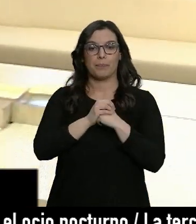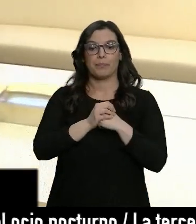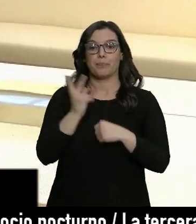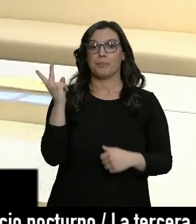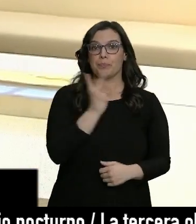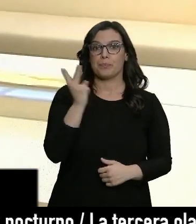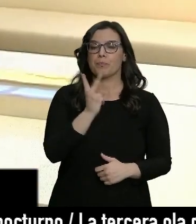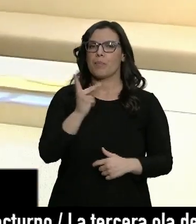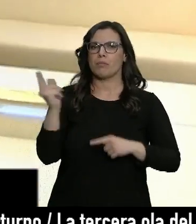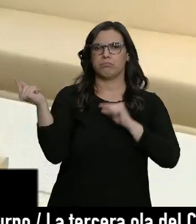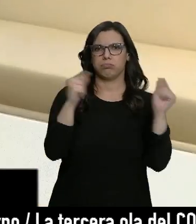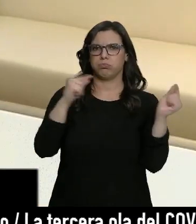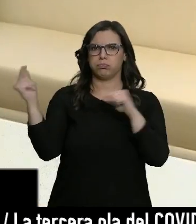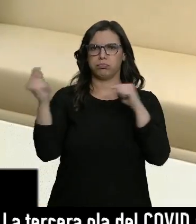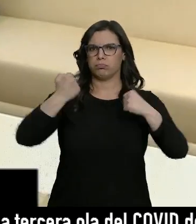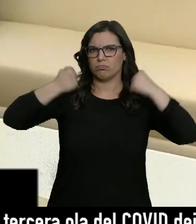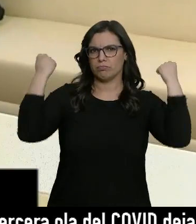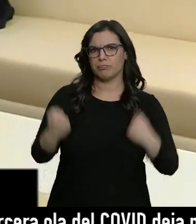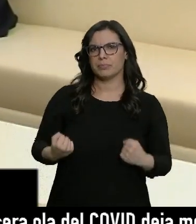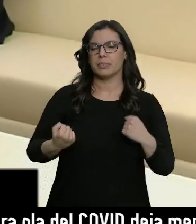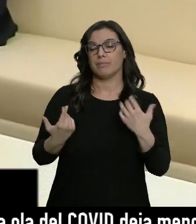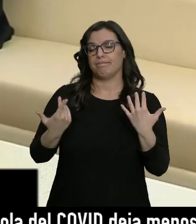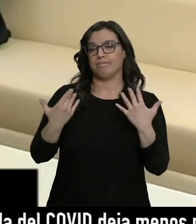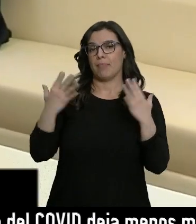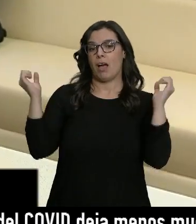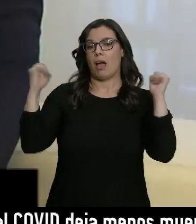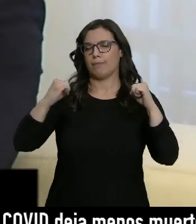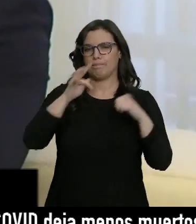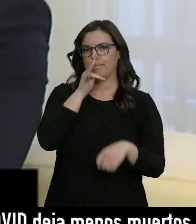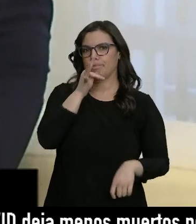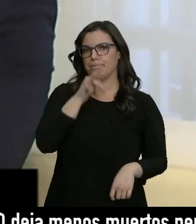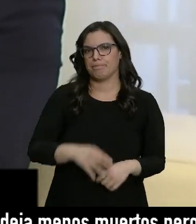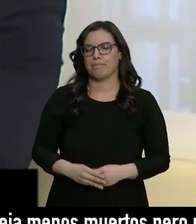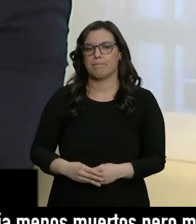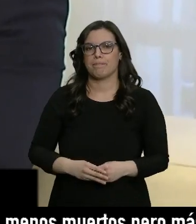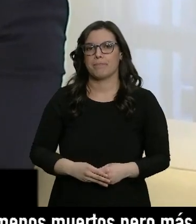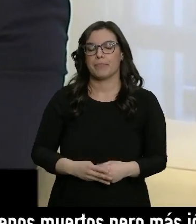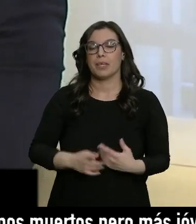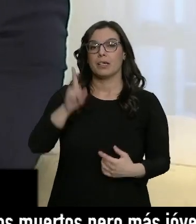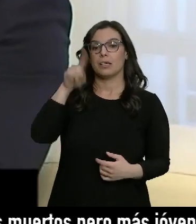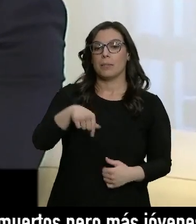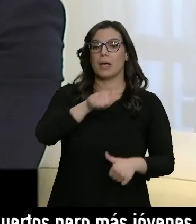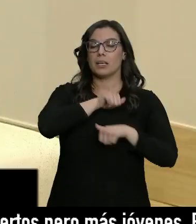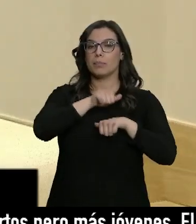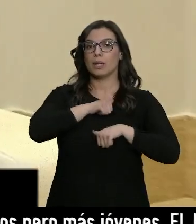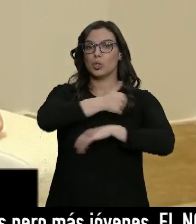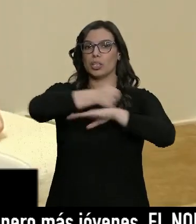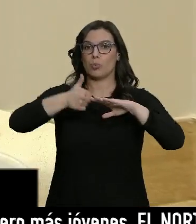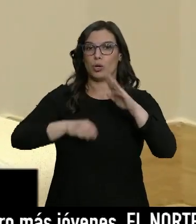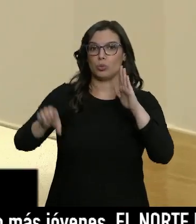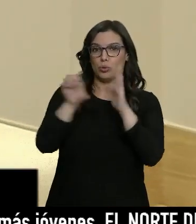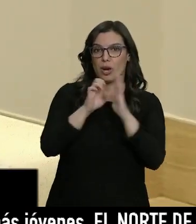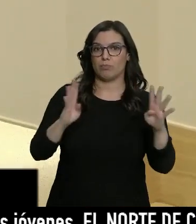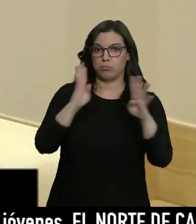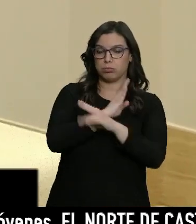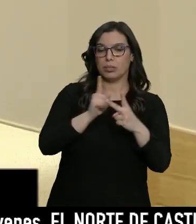populares mantienen sus posturas y siguen sin llegar a un acuerdo. También está pendiente la renovación del Tribunal Constitucional,